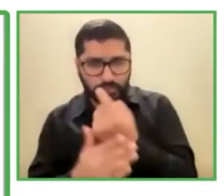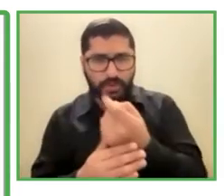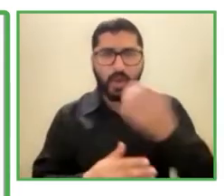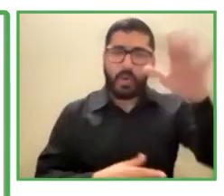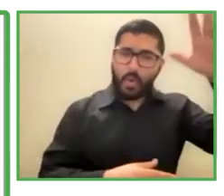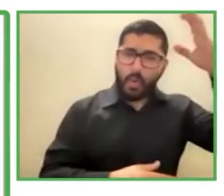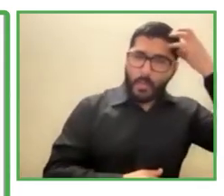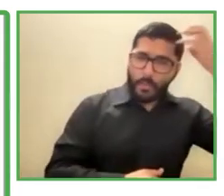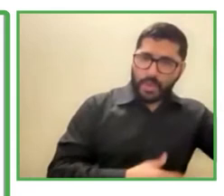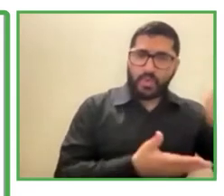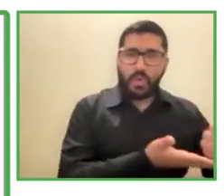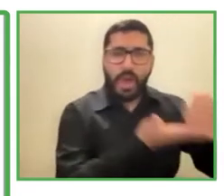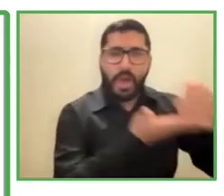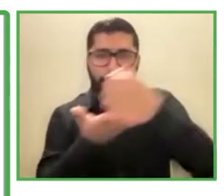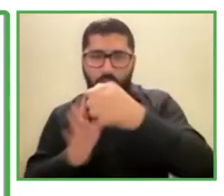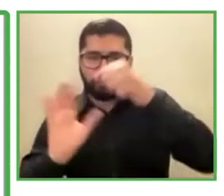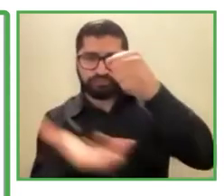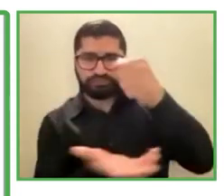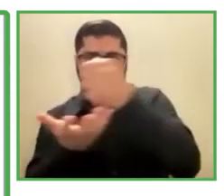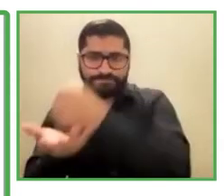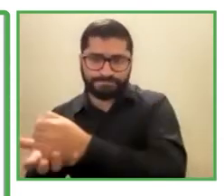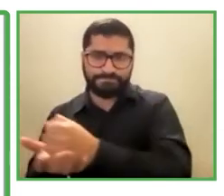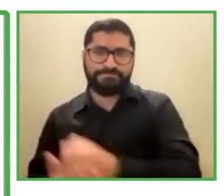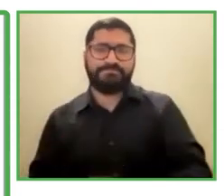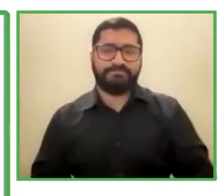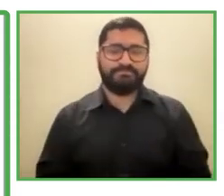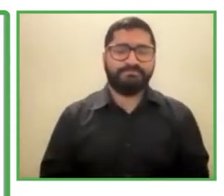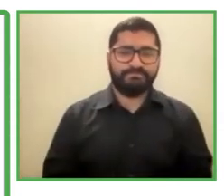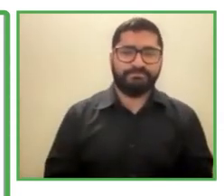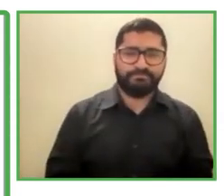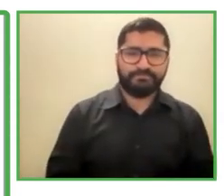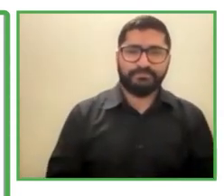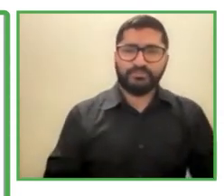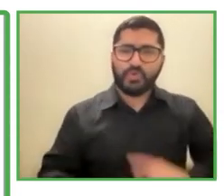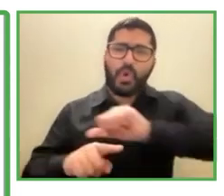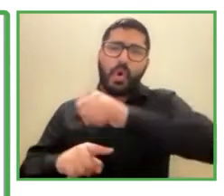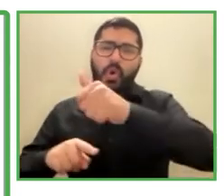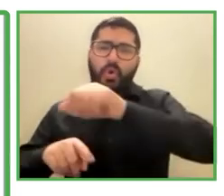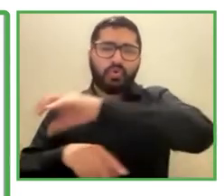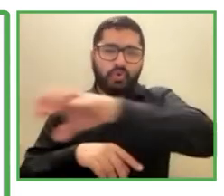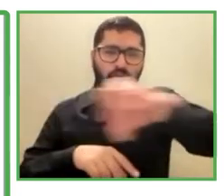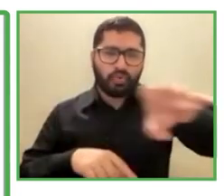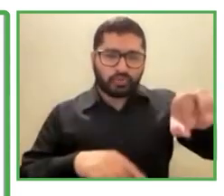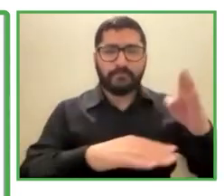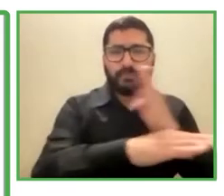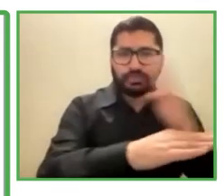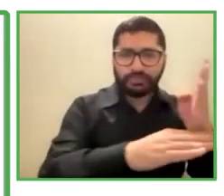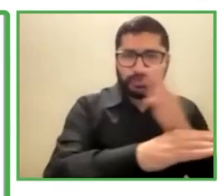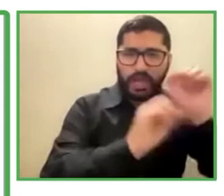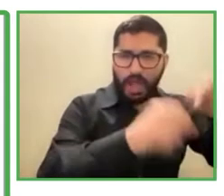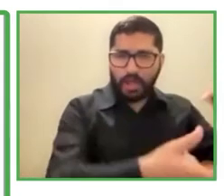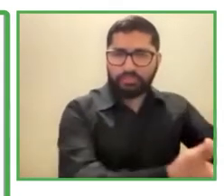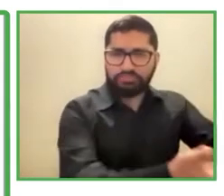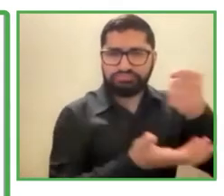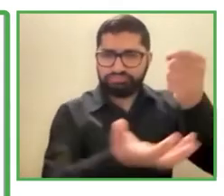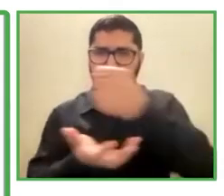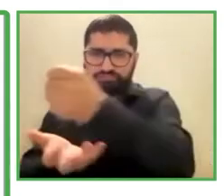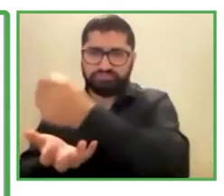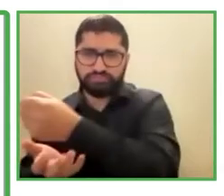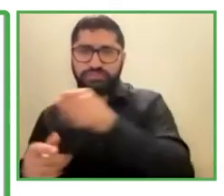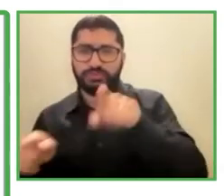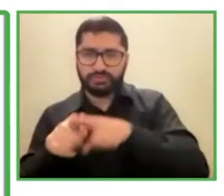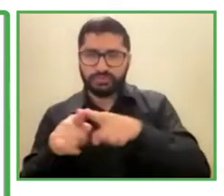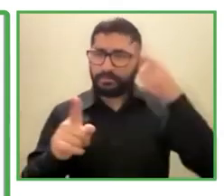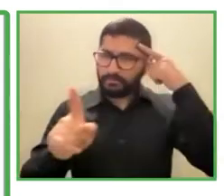adquirido en términos de negocios lo que significa que a nuestros clientes realmente no les interesa nuestro impacto social nosotros competimos